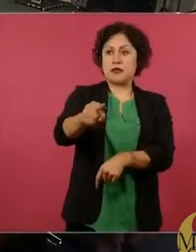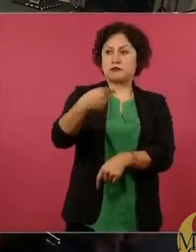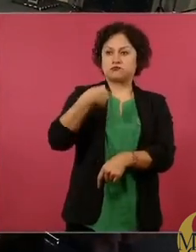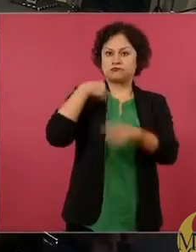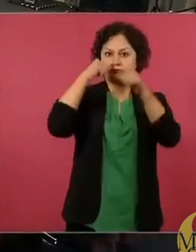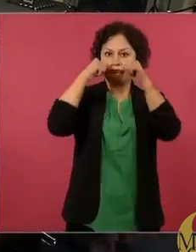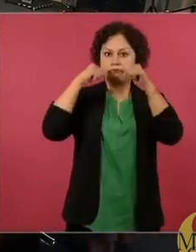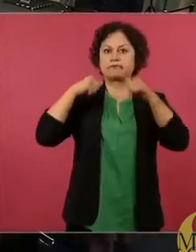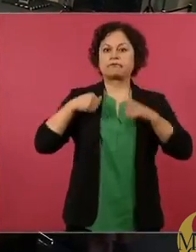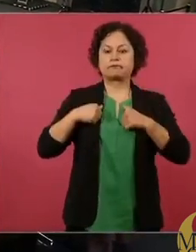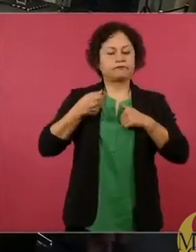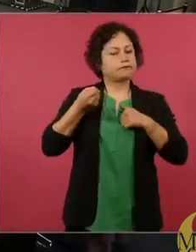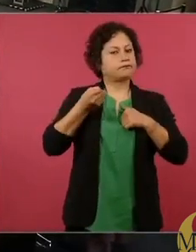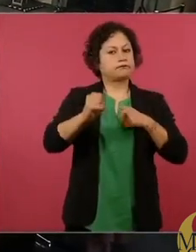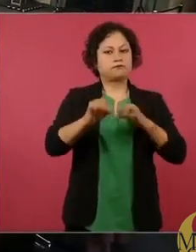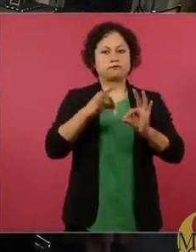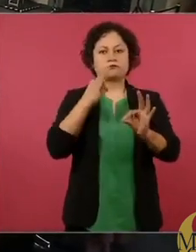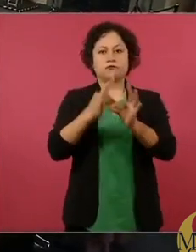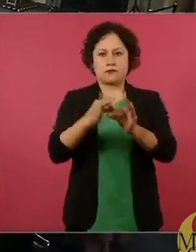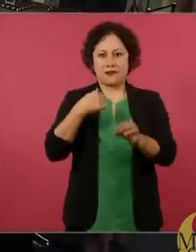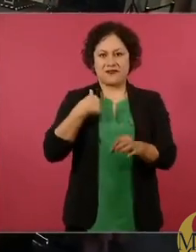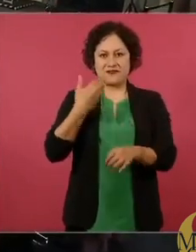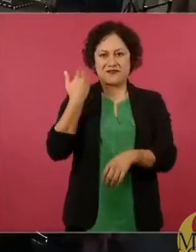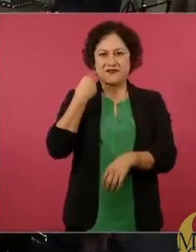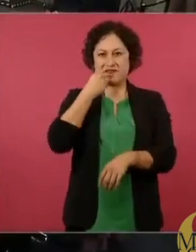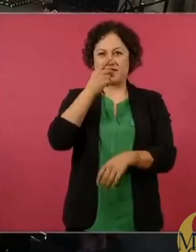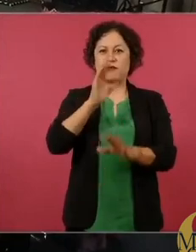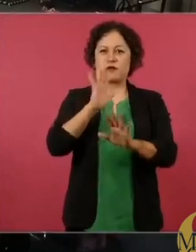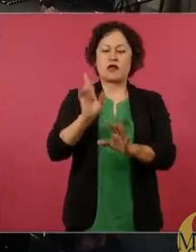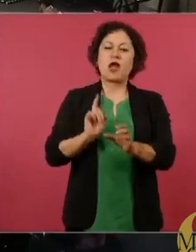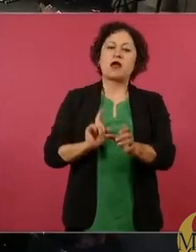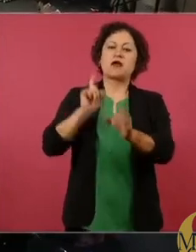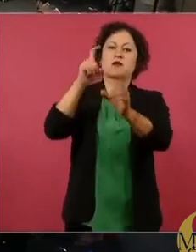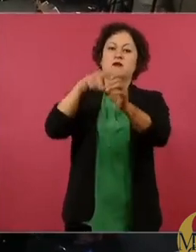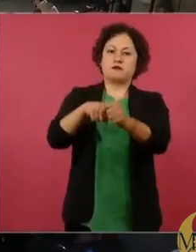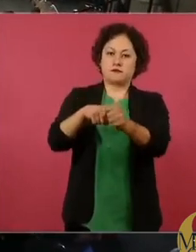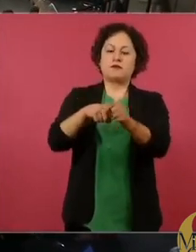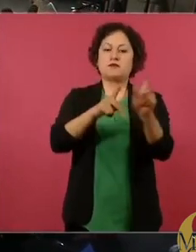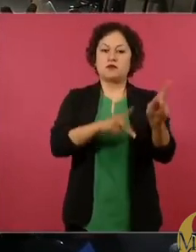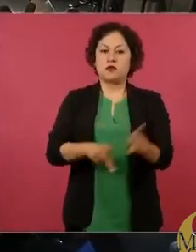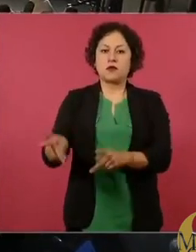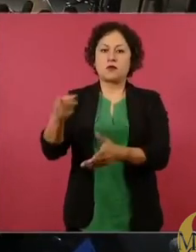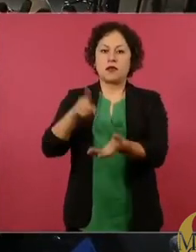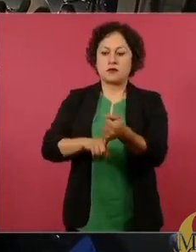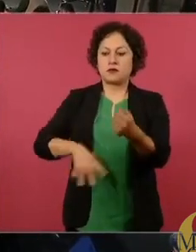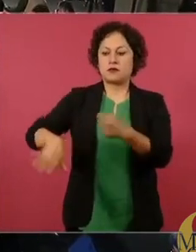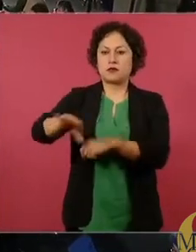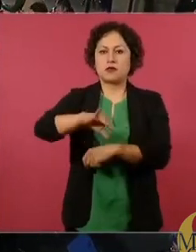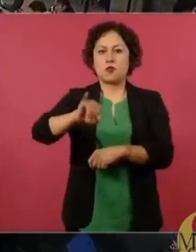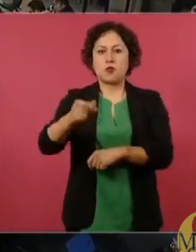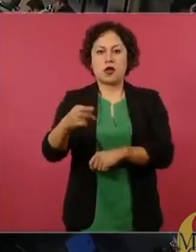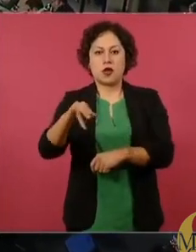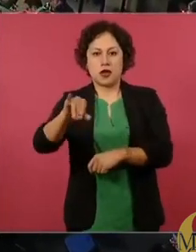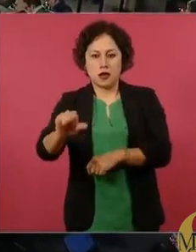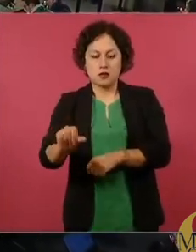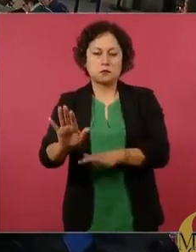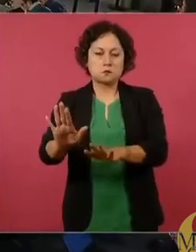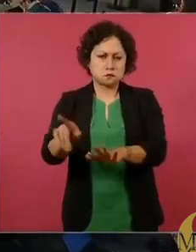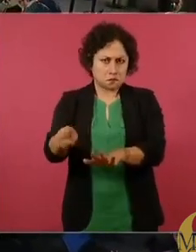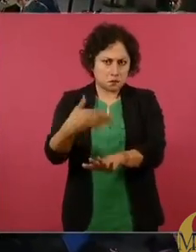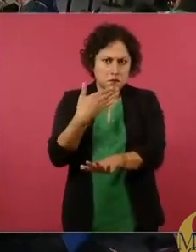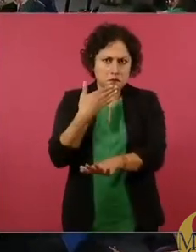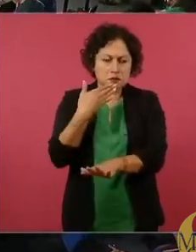el proyecto, como mencioné arriba, ya se contempla para el programa de manejo de Guanja. A pesar de ello, queda casi todo por hacer,